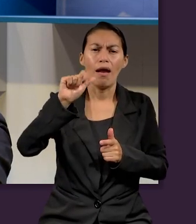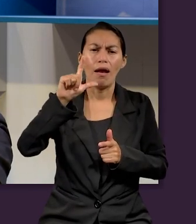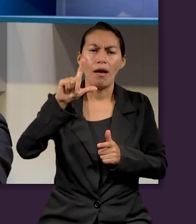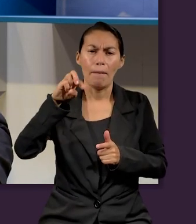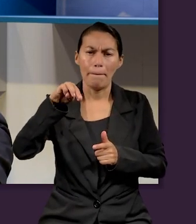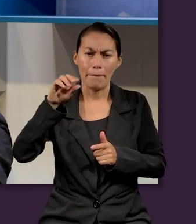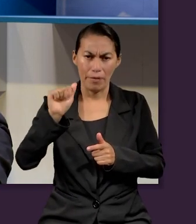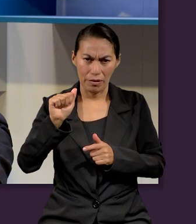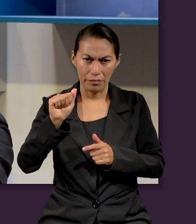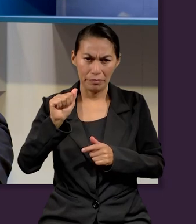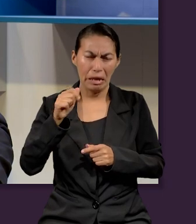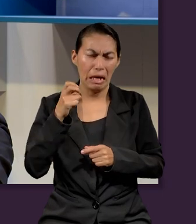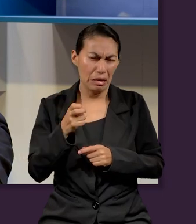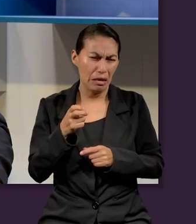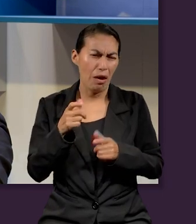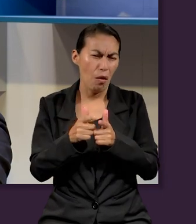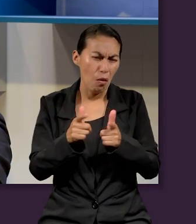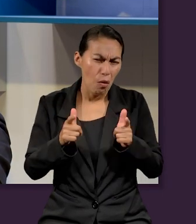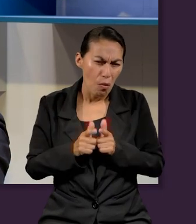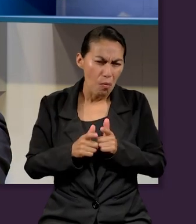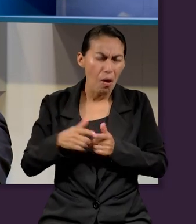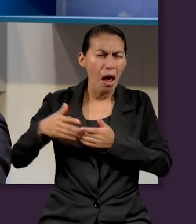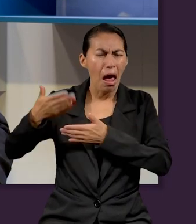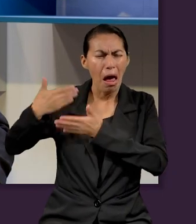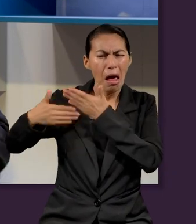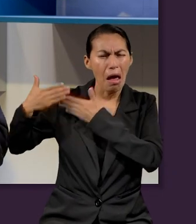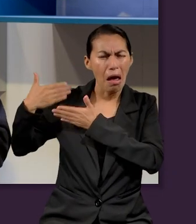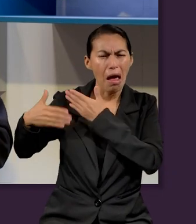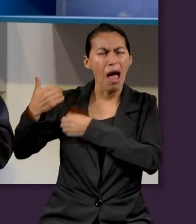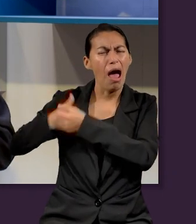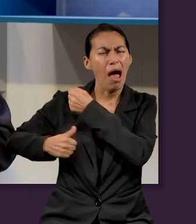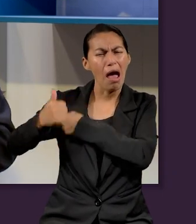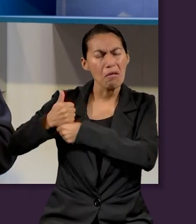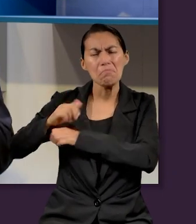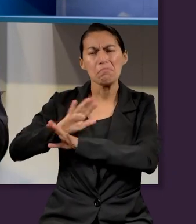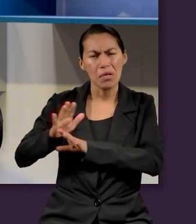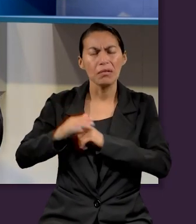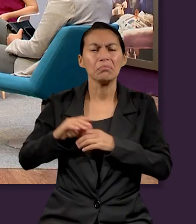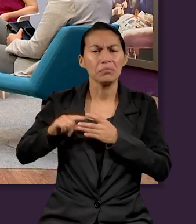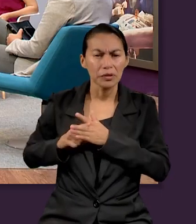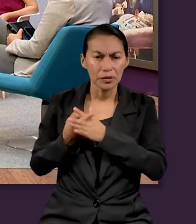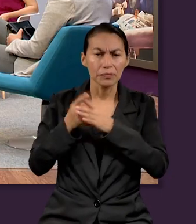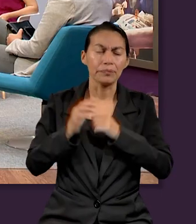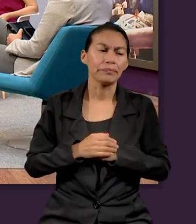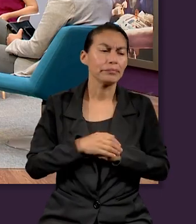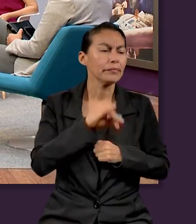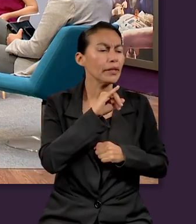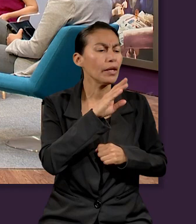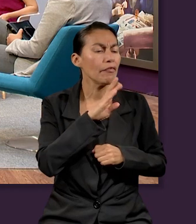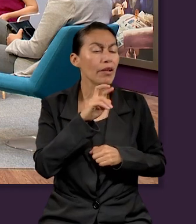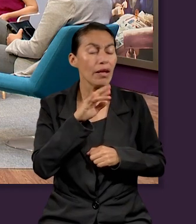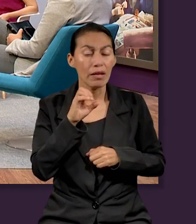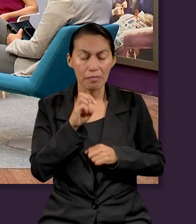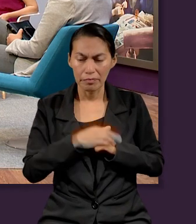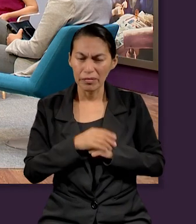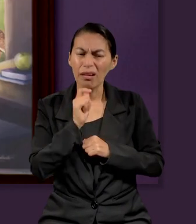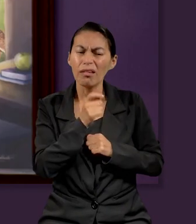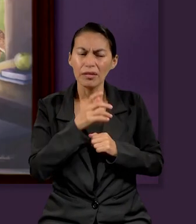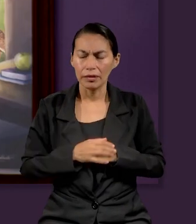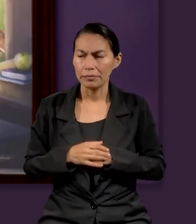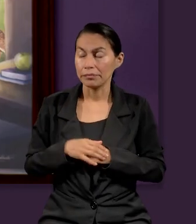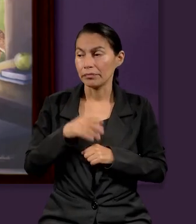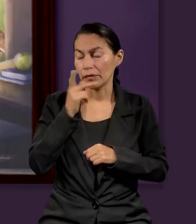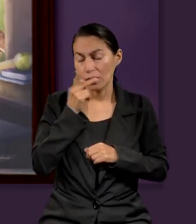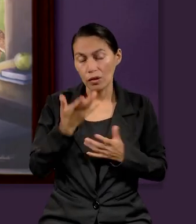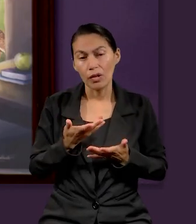ALMA, un grupo que ya tiene varias décadas de existencia, Ibrahim, que es ALMA. Pastor, pues el